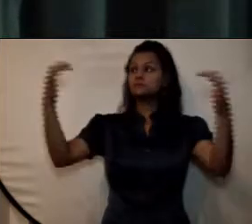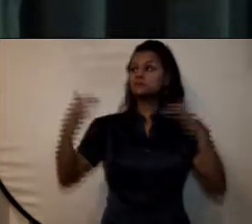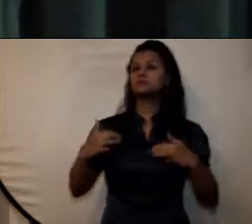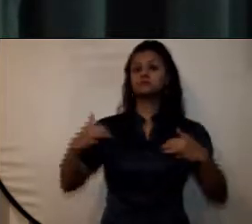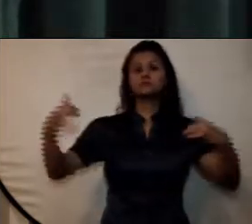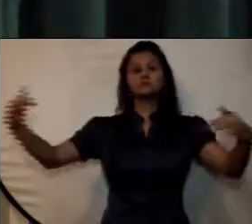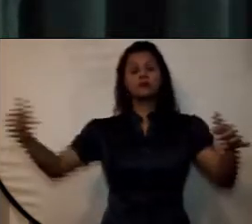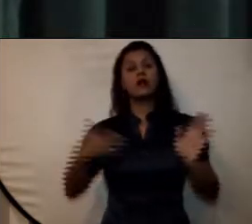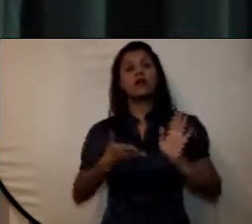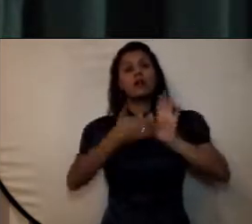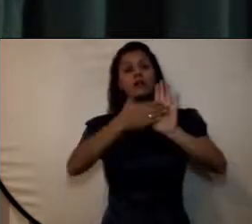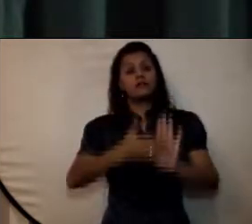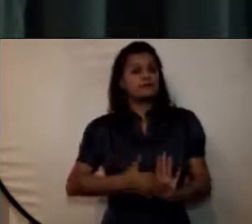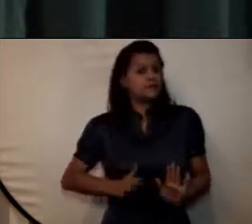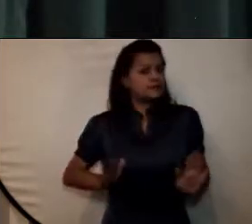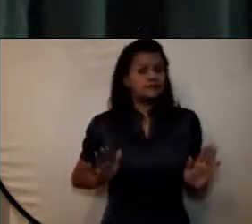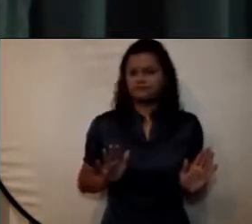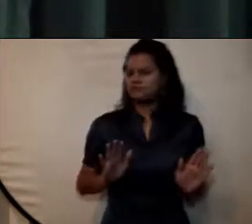institucional.